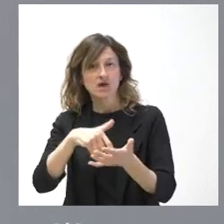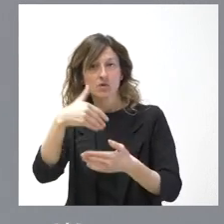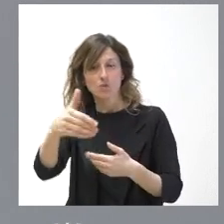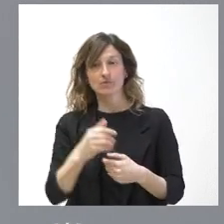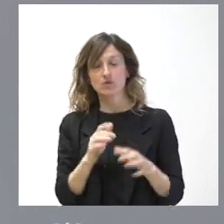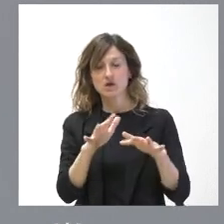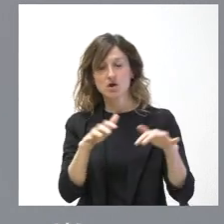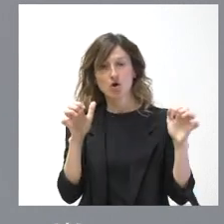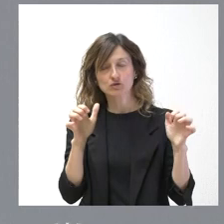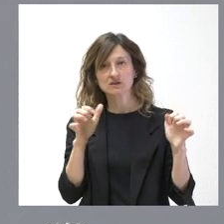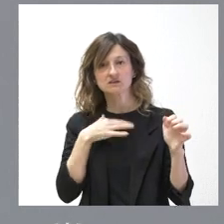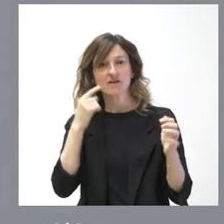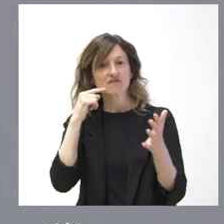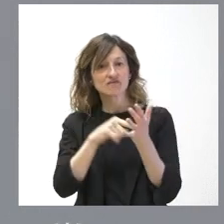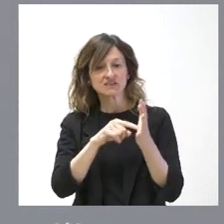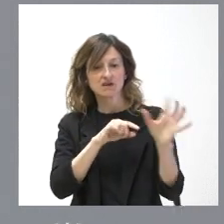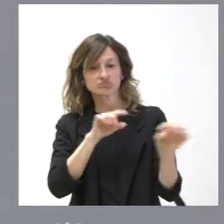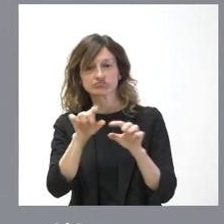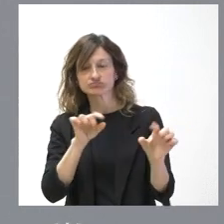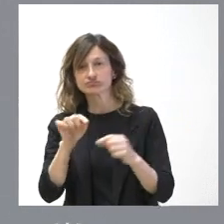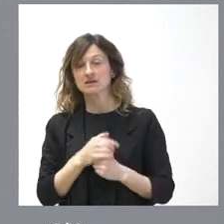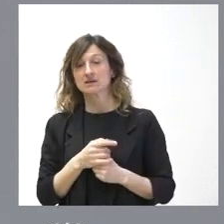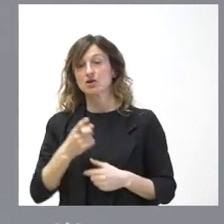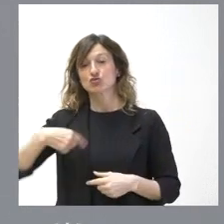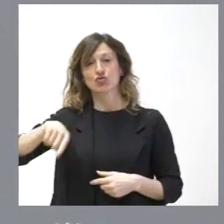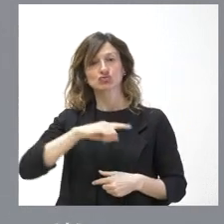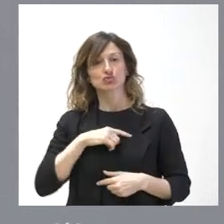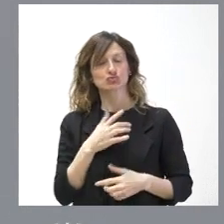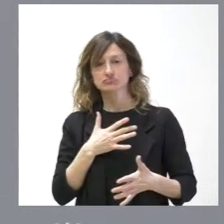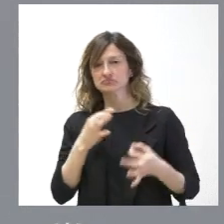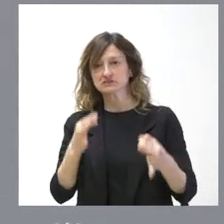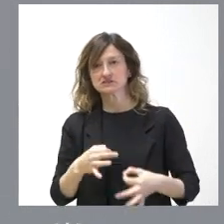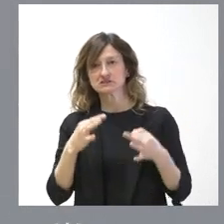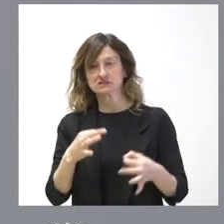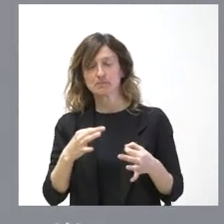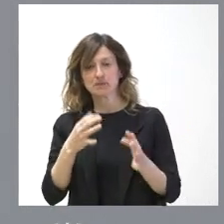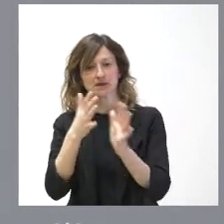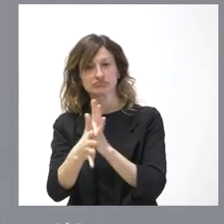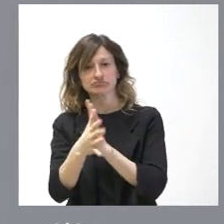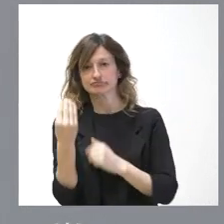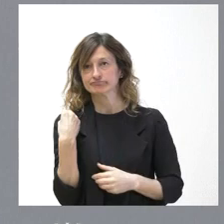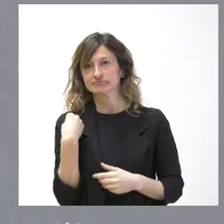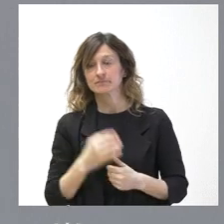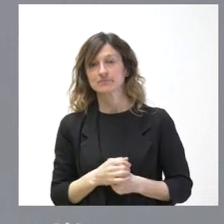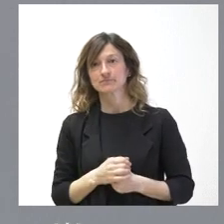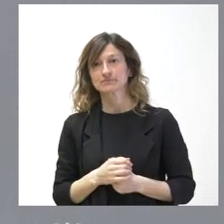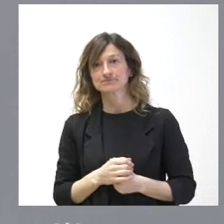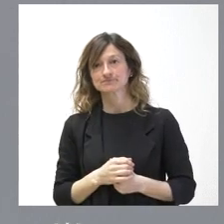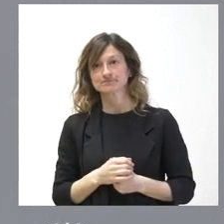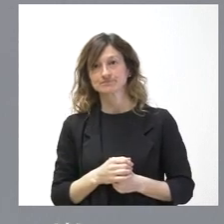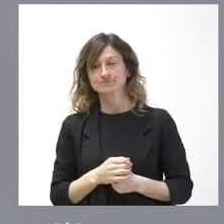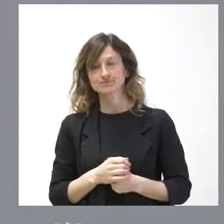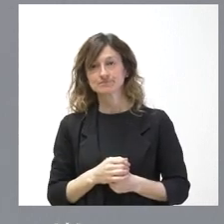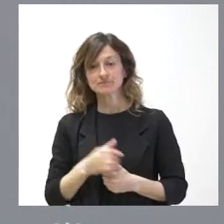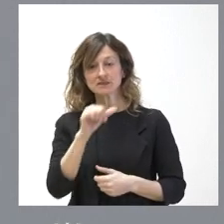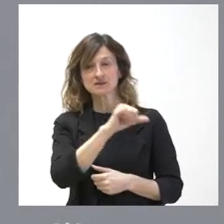podrán poner las fechas. Y, por supuesto, que estamos siempre a disposición de estas aclaraciones. Si hemos tenido pleno esta